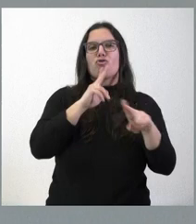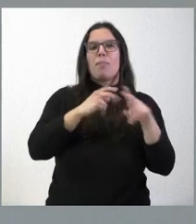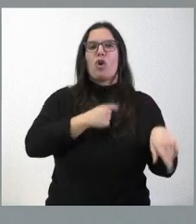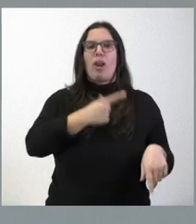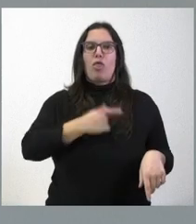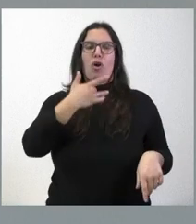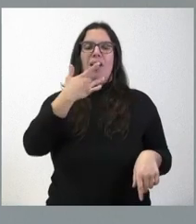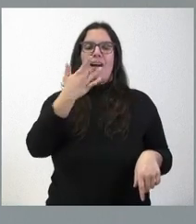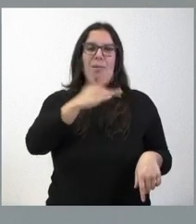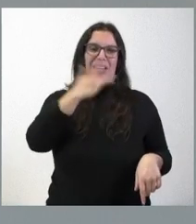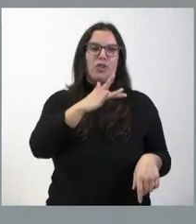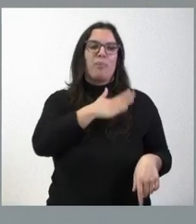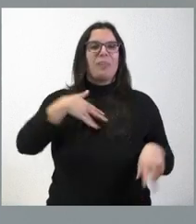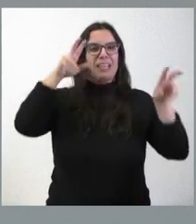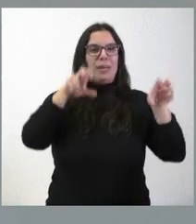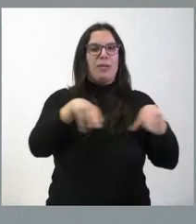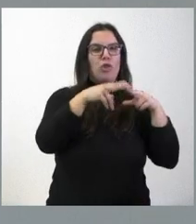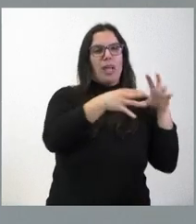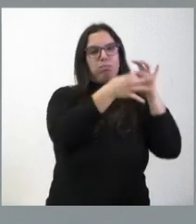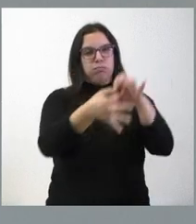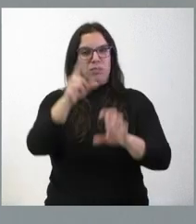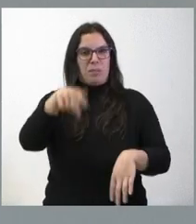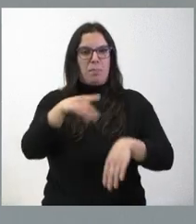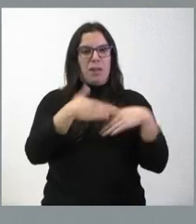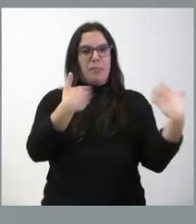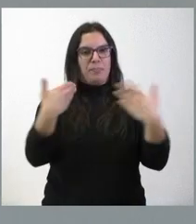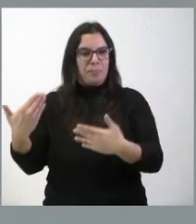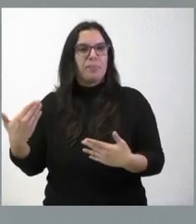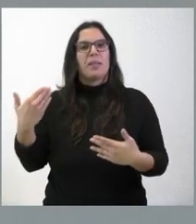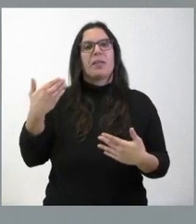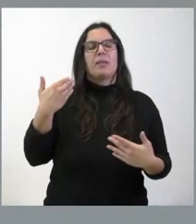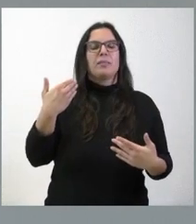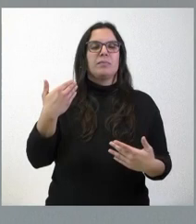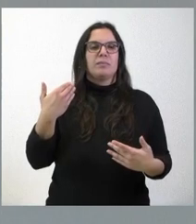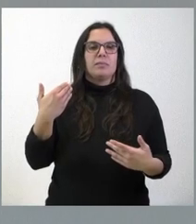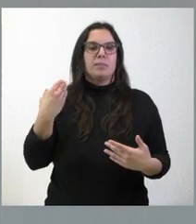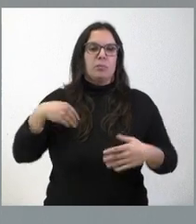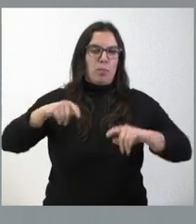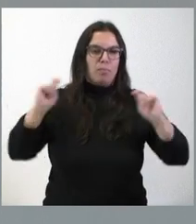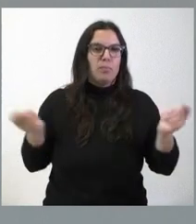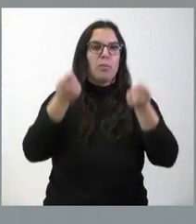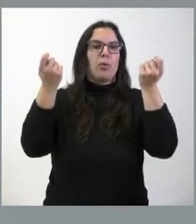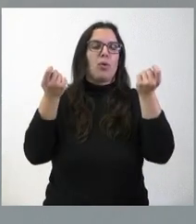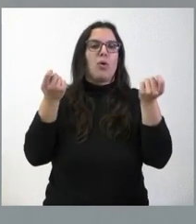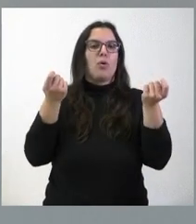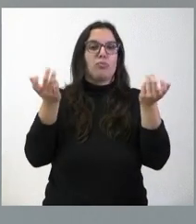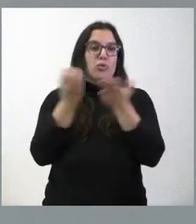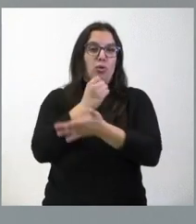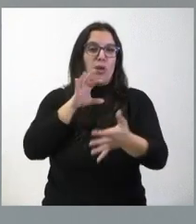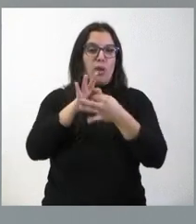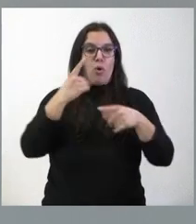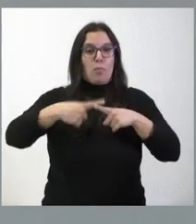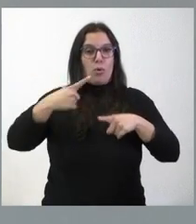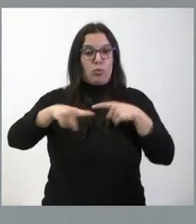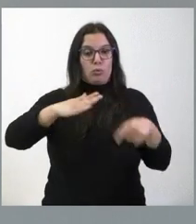aspectos sociales en relación a los relativos a la promoción de todo lo que tiene que ver con los productos